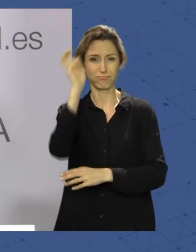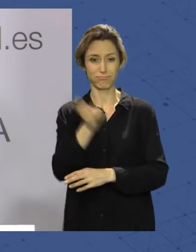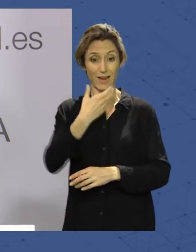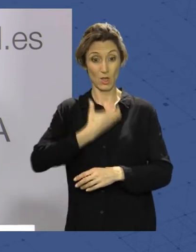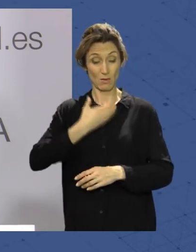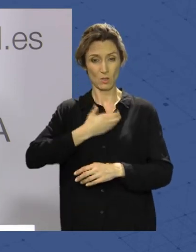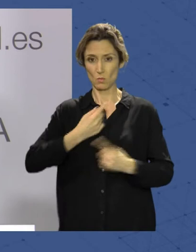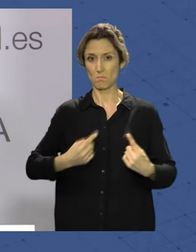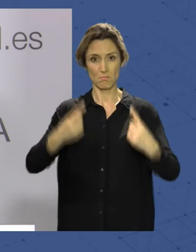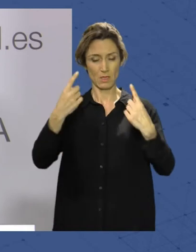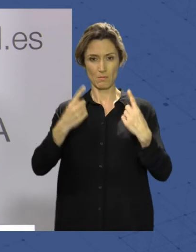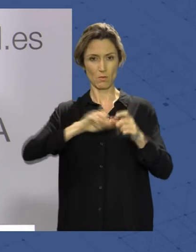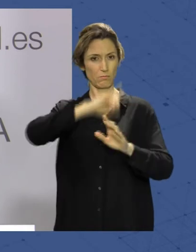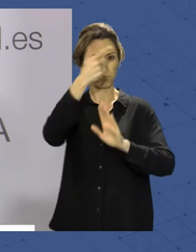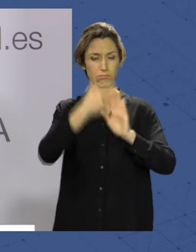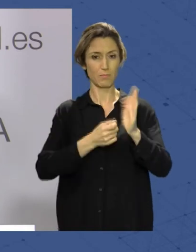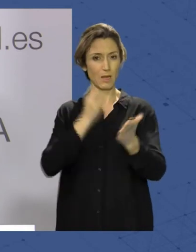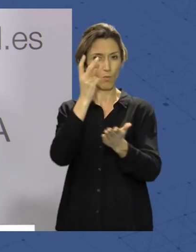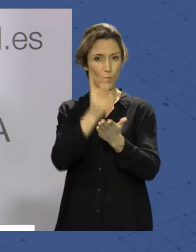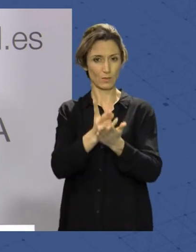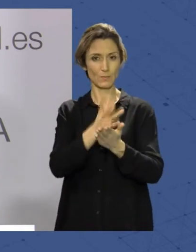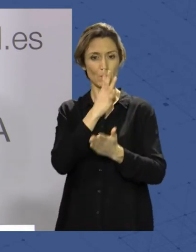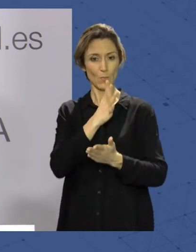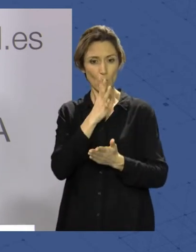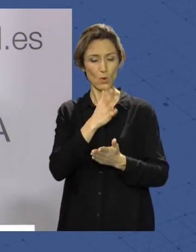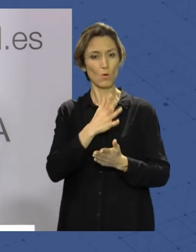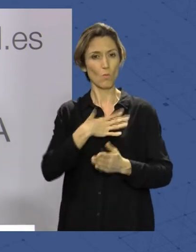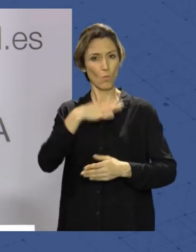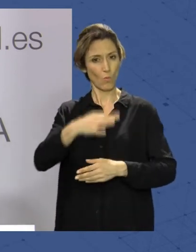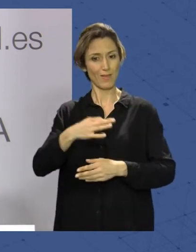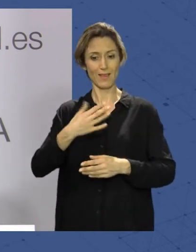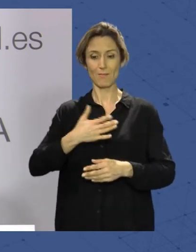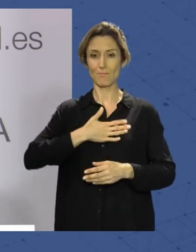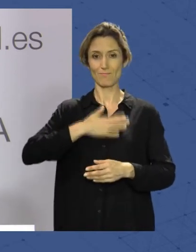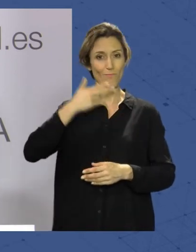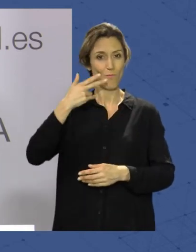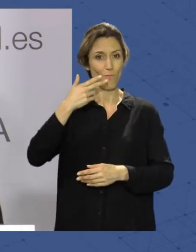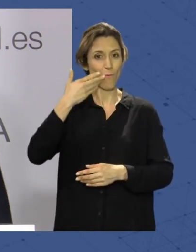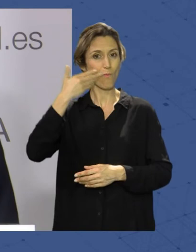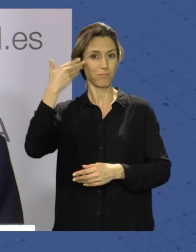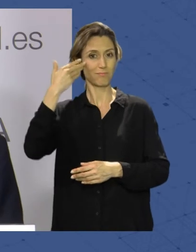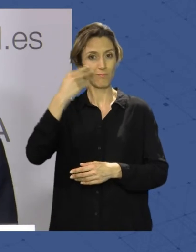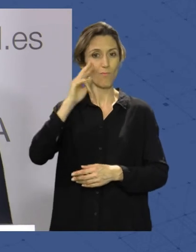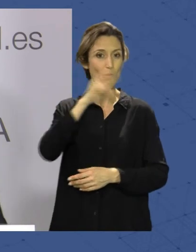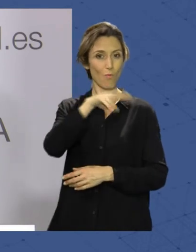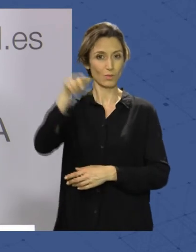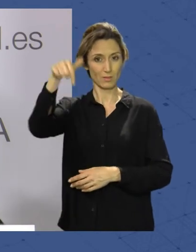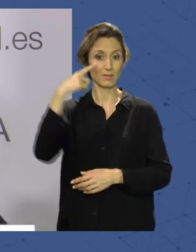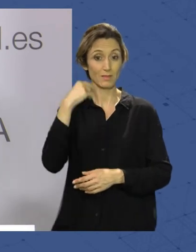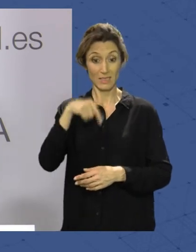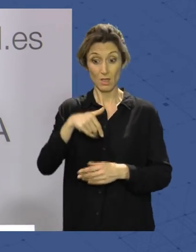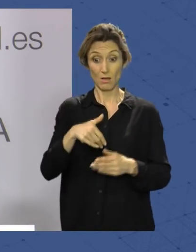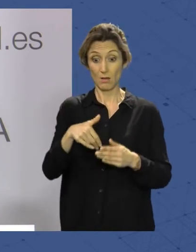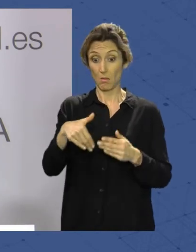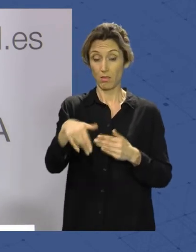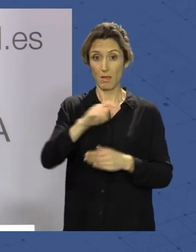Almería una apuesta por sacar pecho de nuestros museos y eso que vamos a contar en estos meses con un